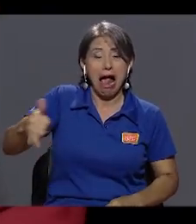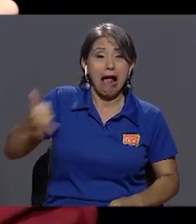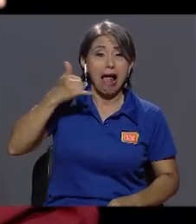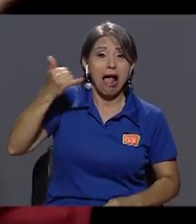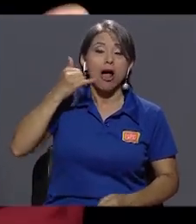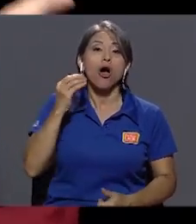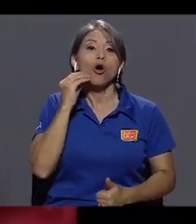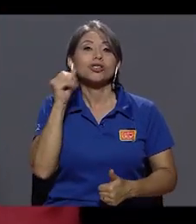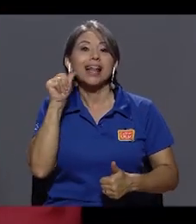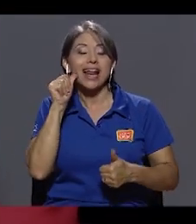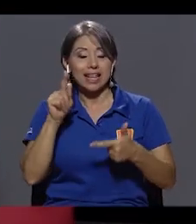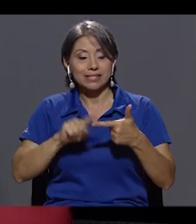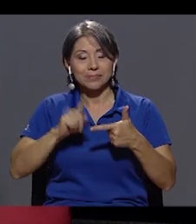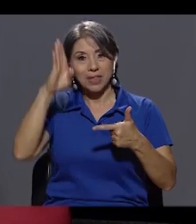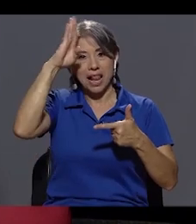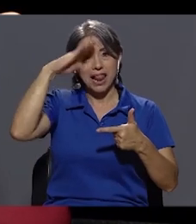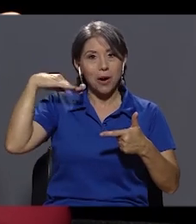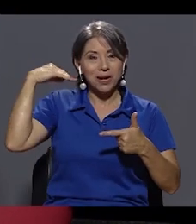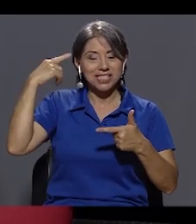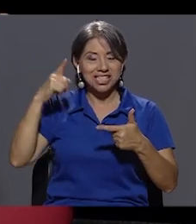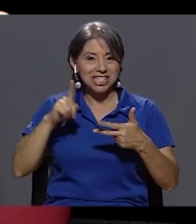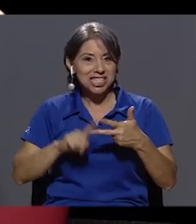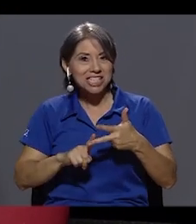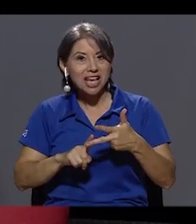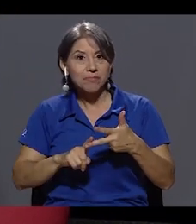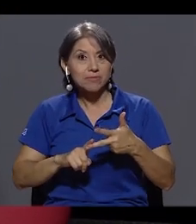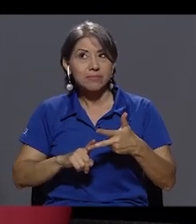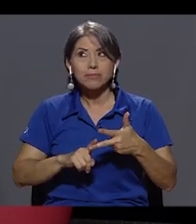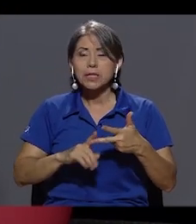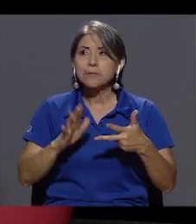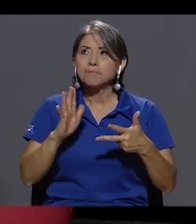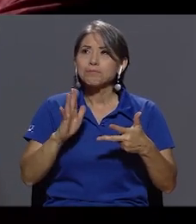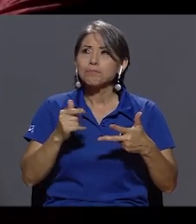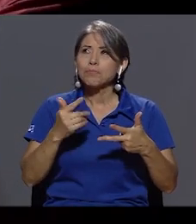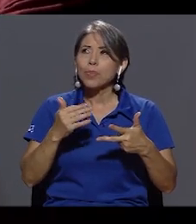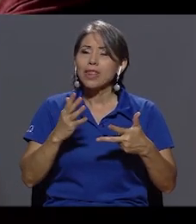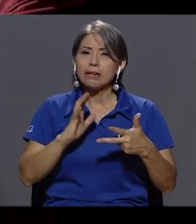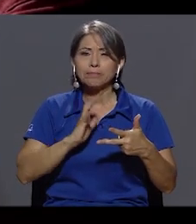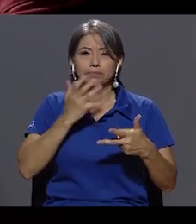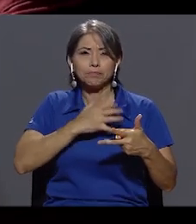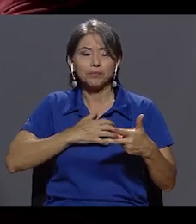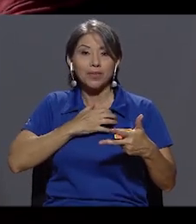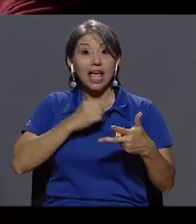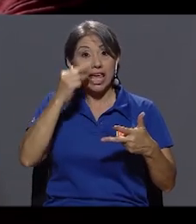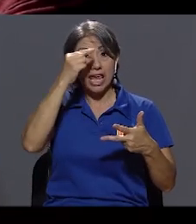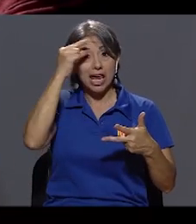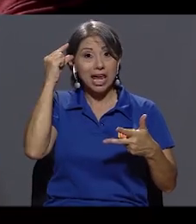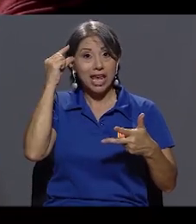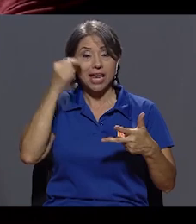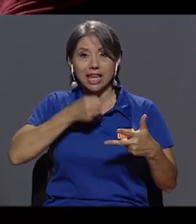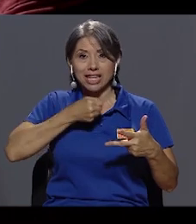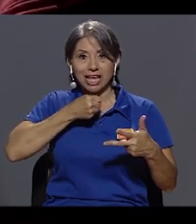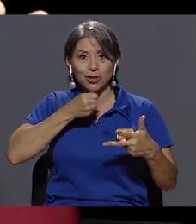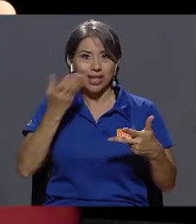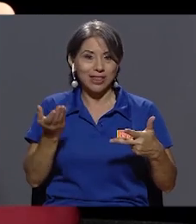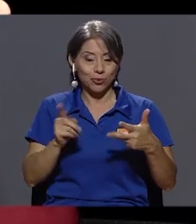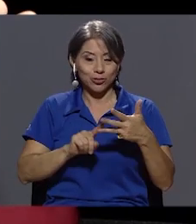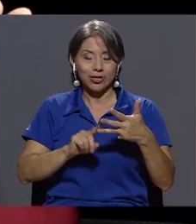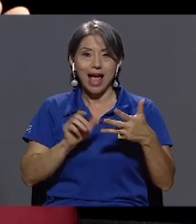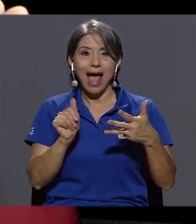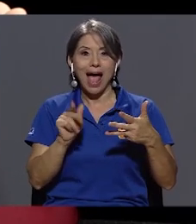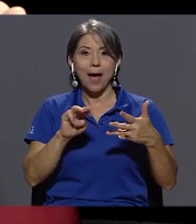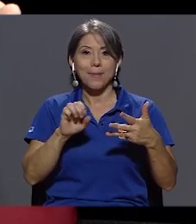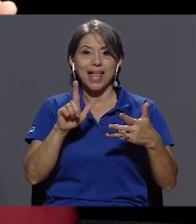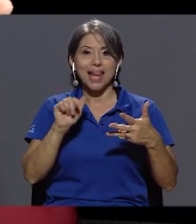Arias, Laura Chinchilla, se me ha enojado o resentido Ignacio Santos en algún momento. Amelia